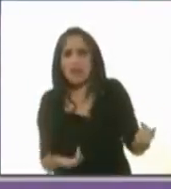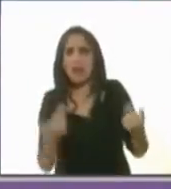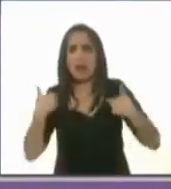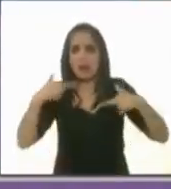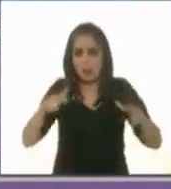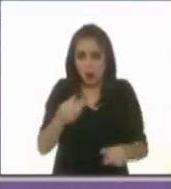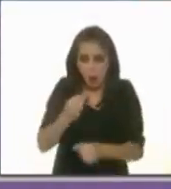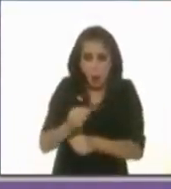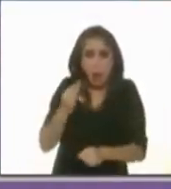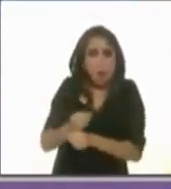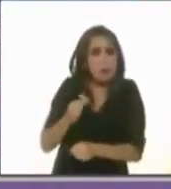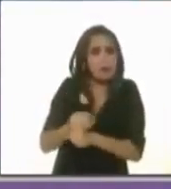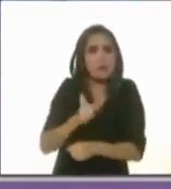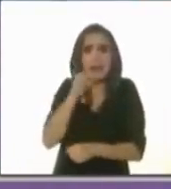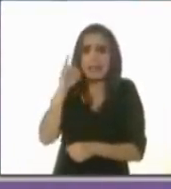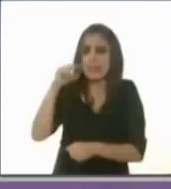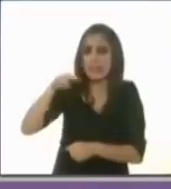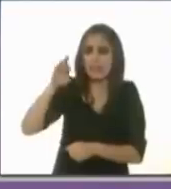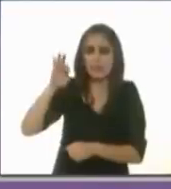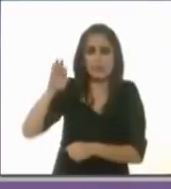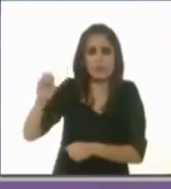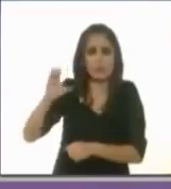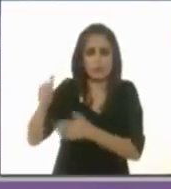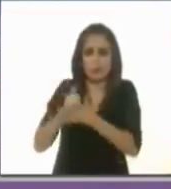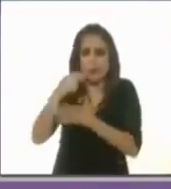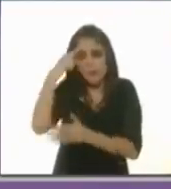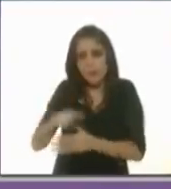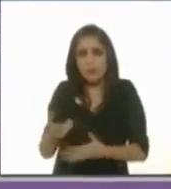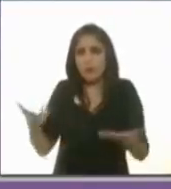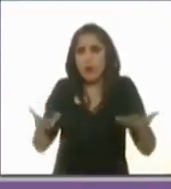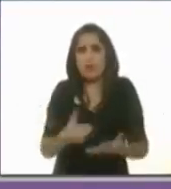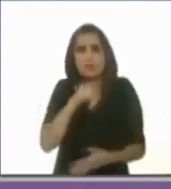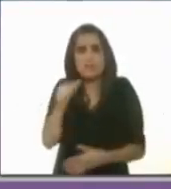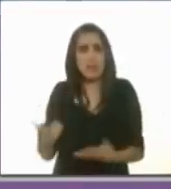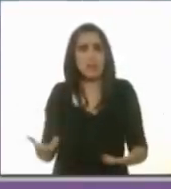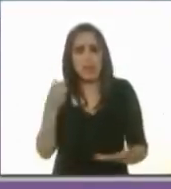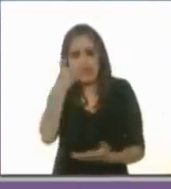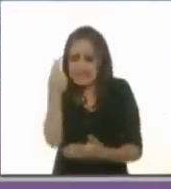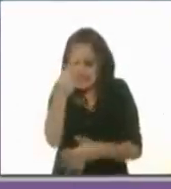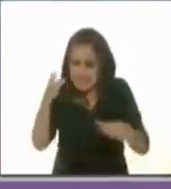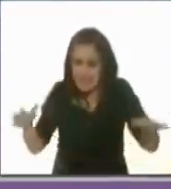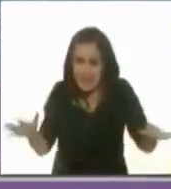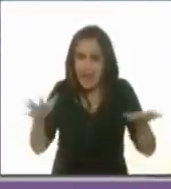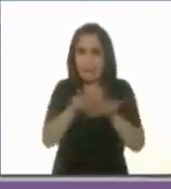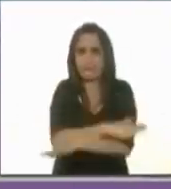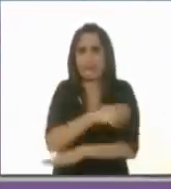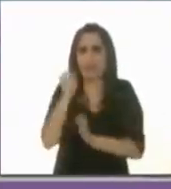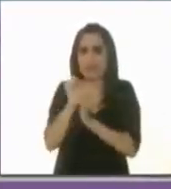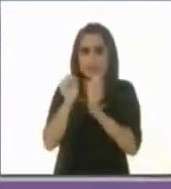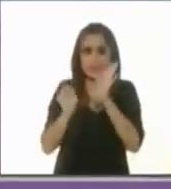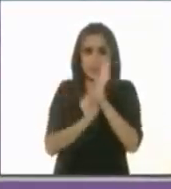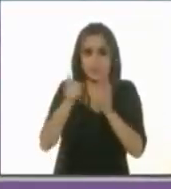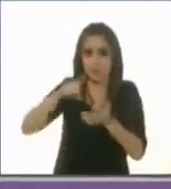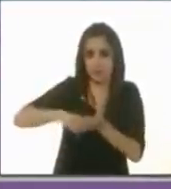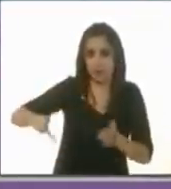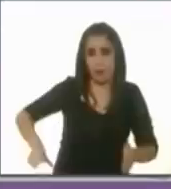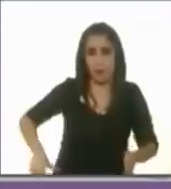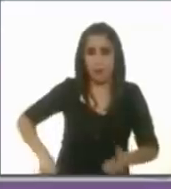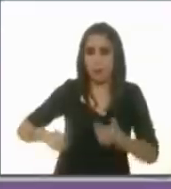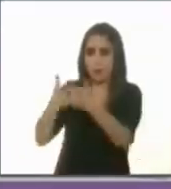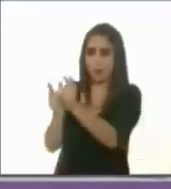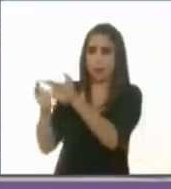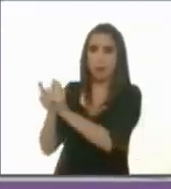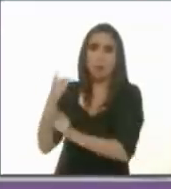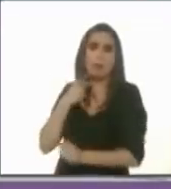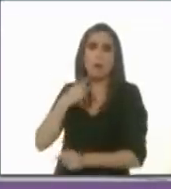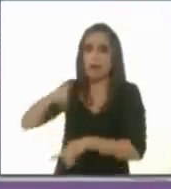en este momento en el Info de la Ciudad de México. Es necesario que cambiemos ya el sistema de gobierno. Los partidos políticos ya